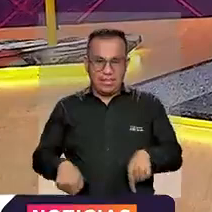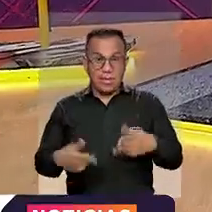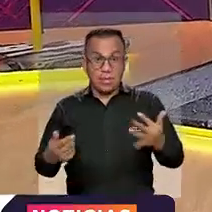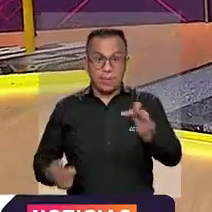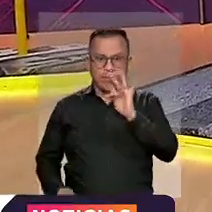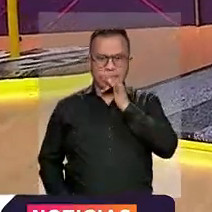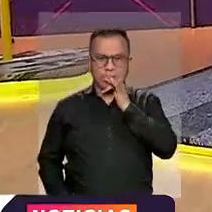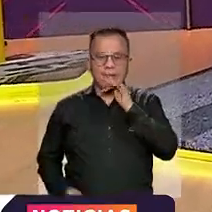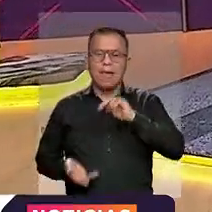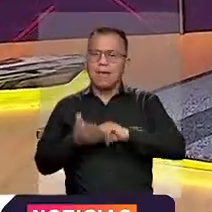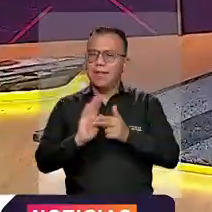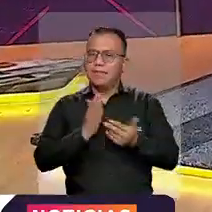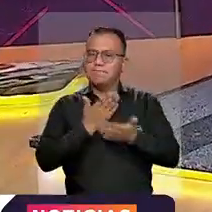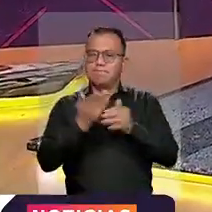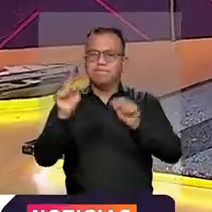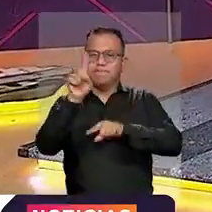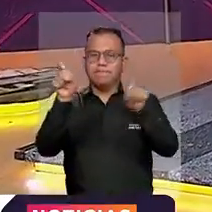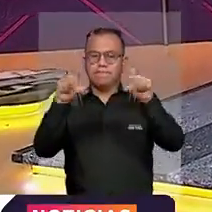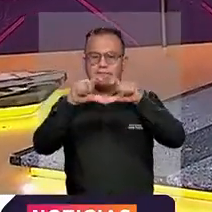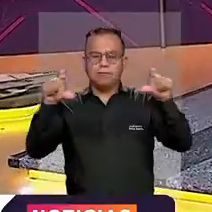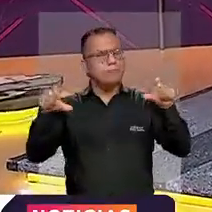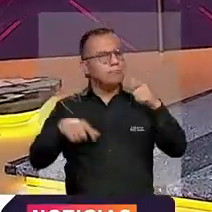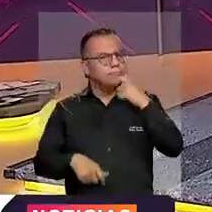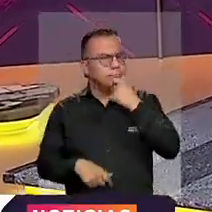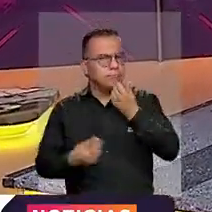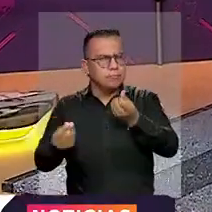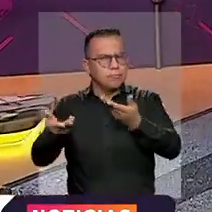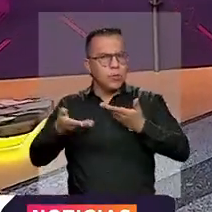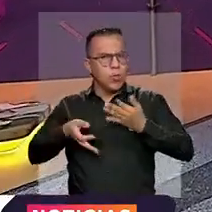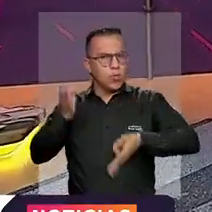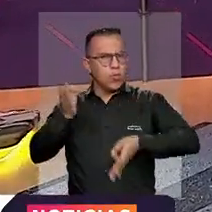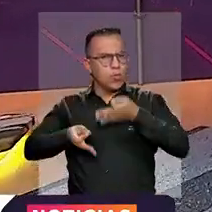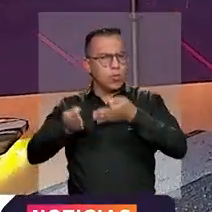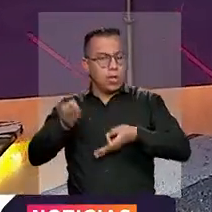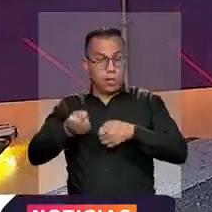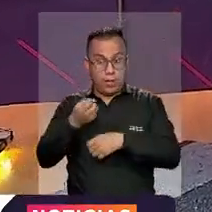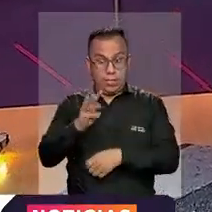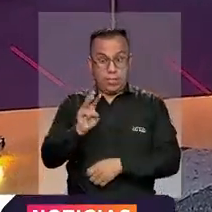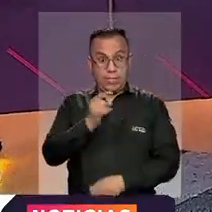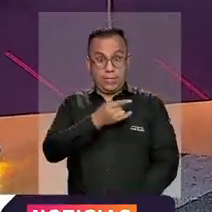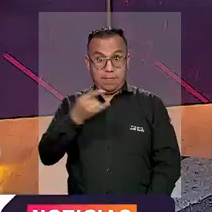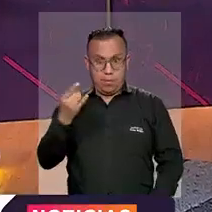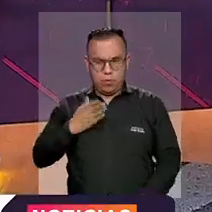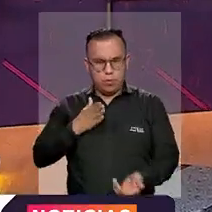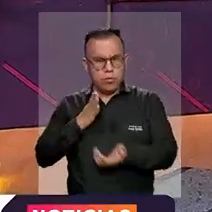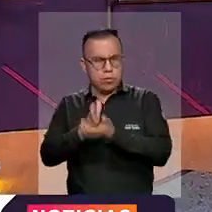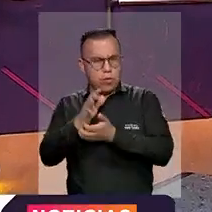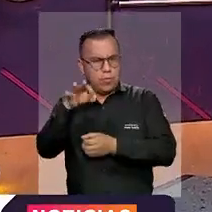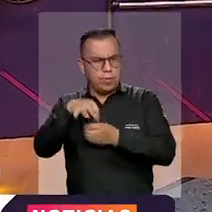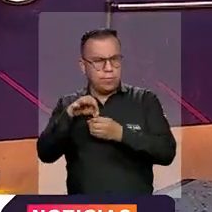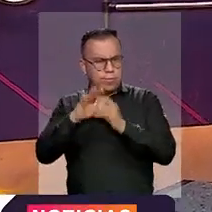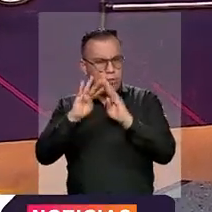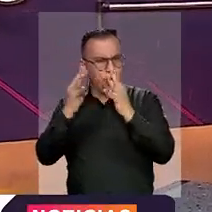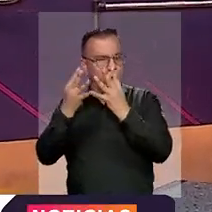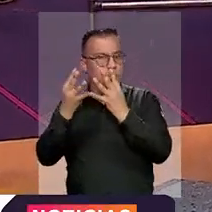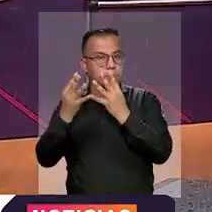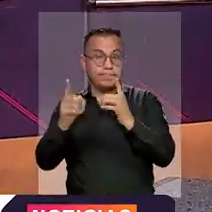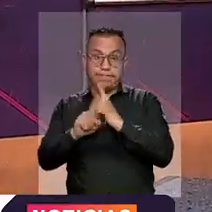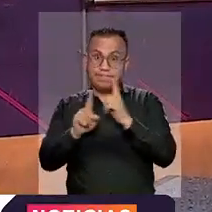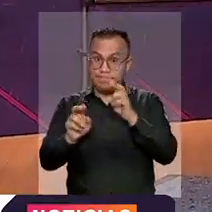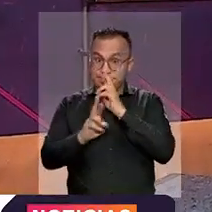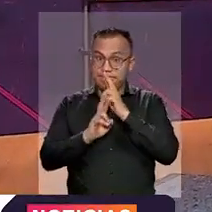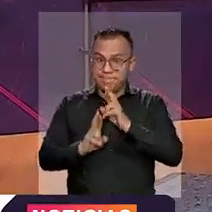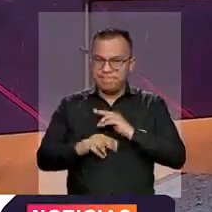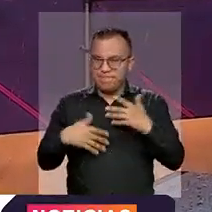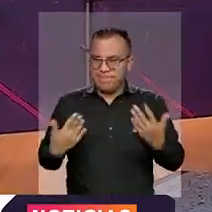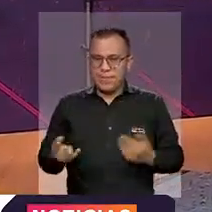la siguiente pregunta. ¿Qué me entregará el jurado de votación el 13 de marzo cuando vaya a elegir Congreso? Nos responden